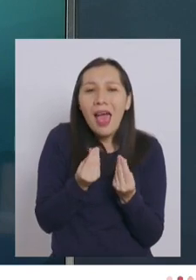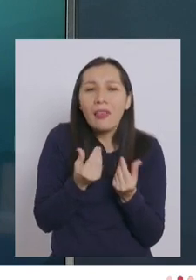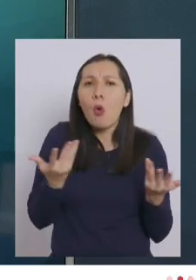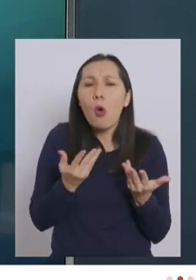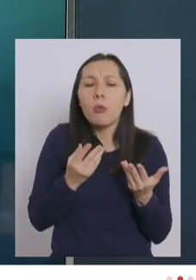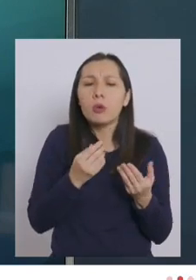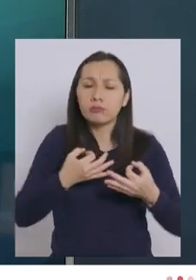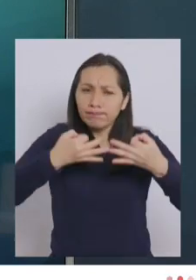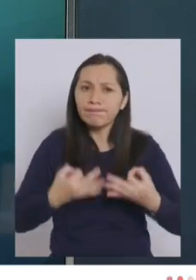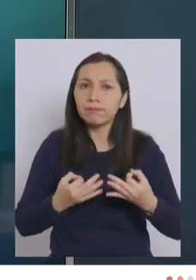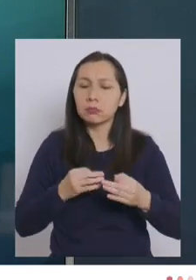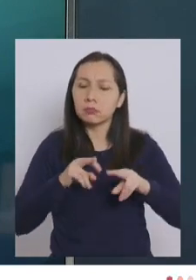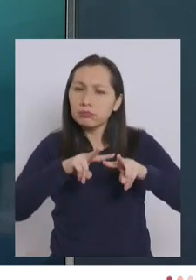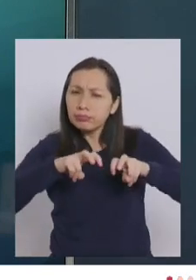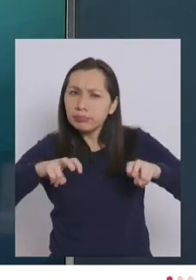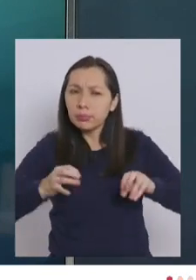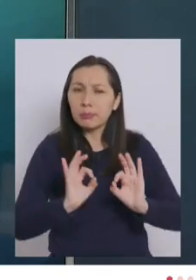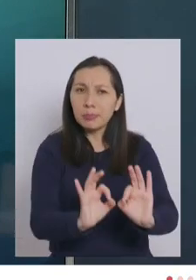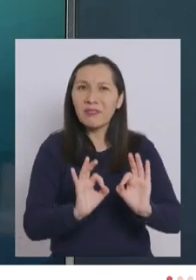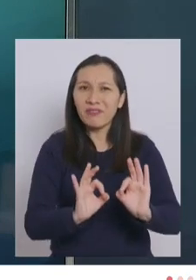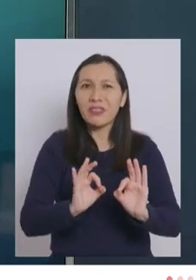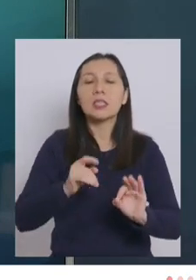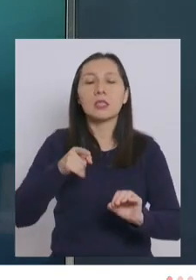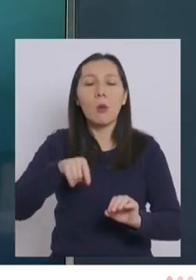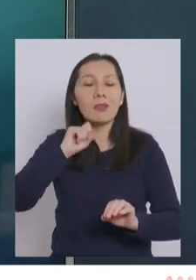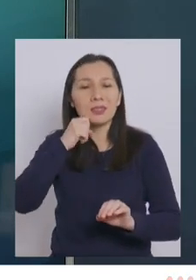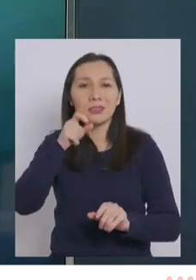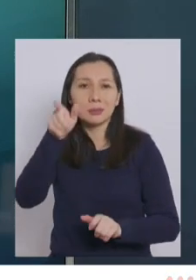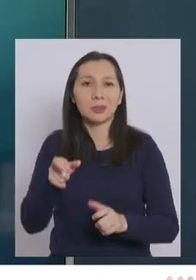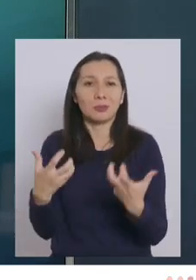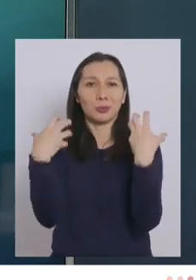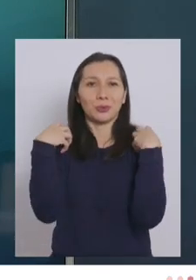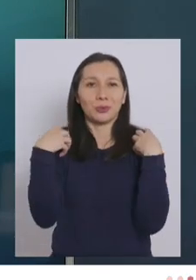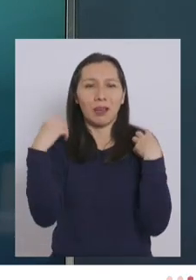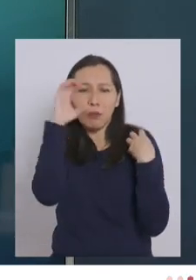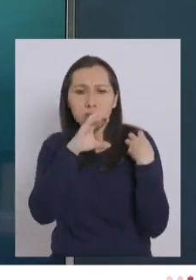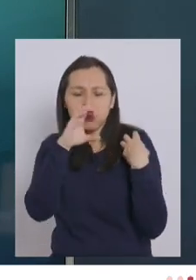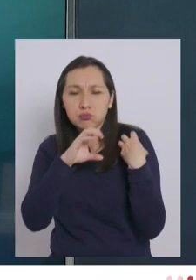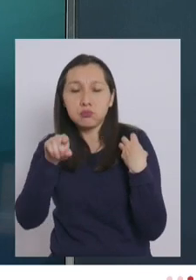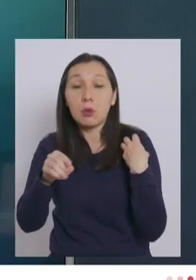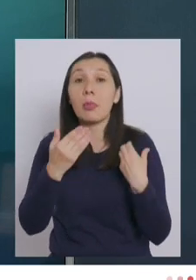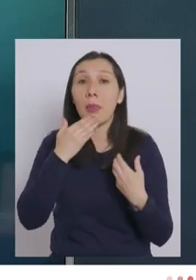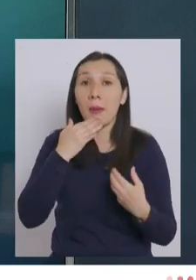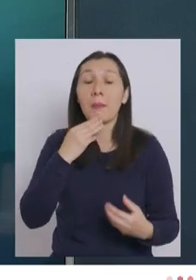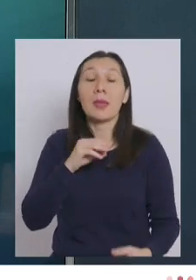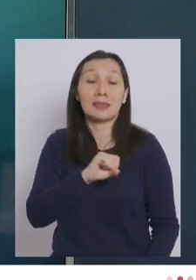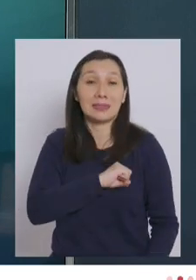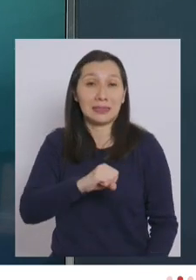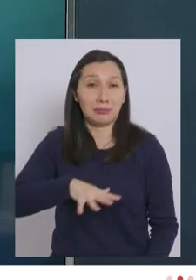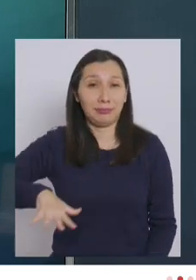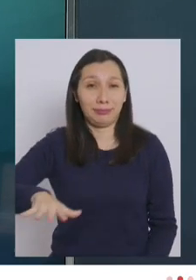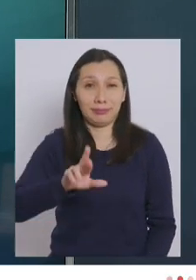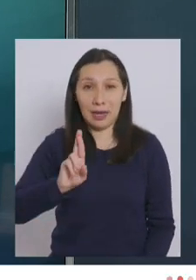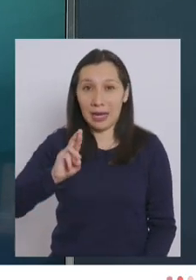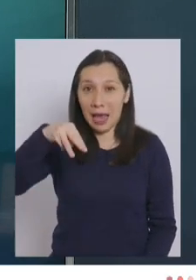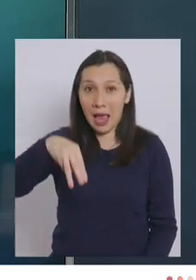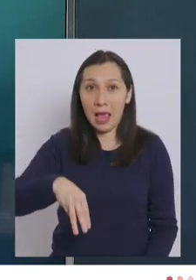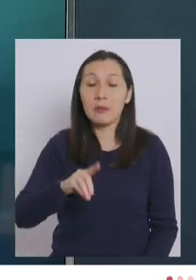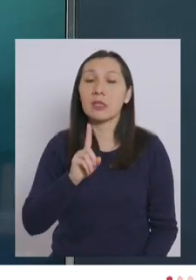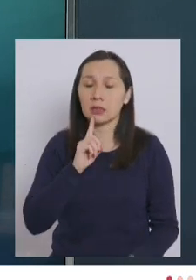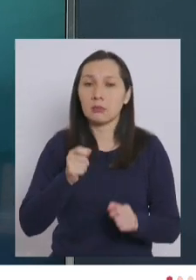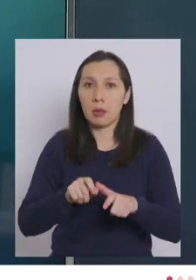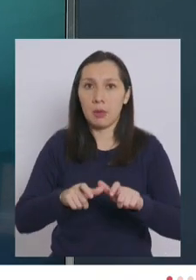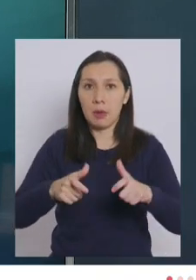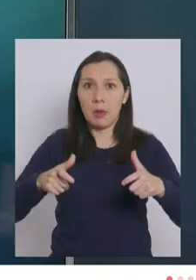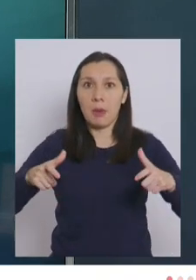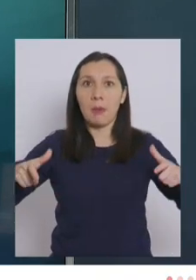la investigación epidemiológica que hacen los trazadores. Y también en la región metropolitana, que hoy día sabemos que es una de las regiones que está teniendo